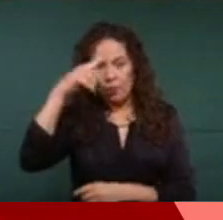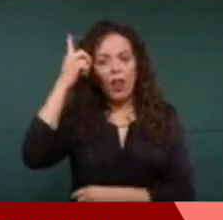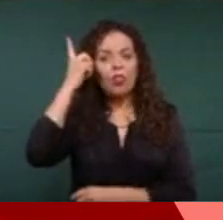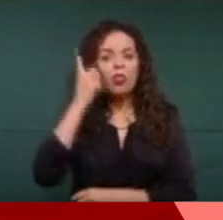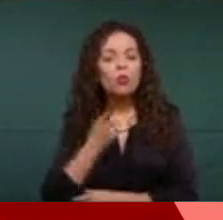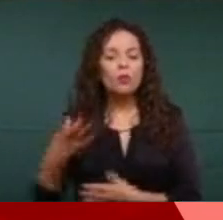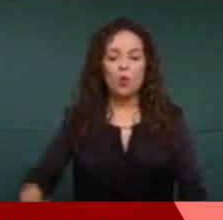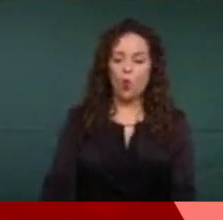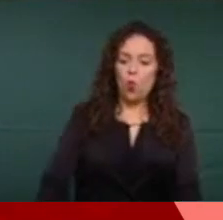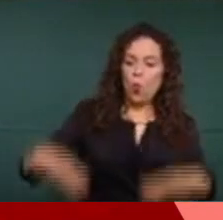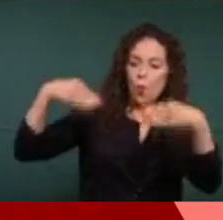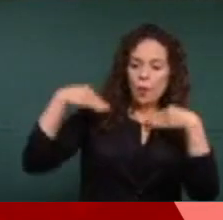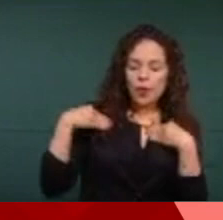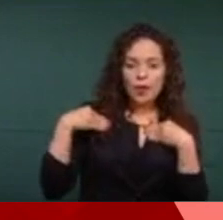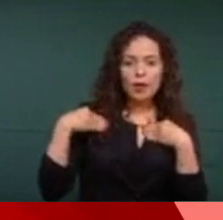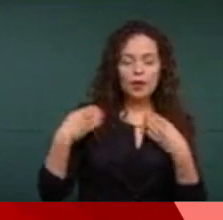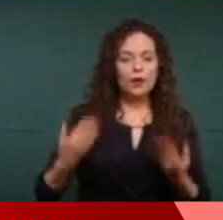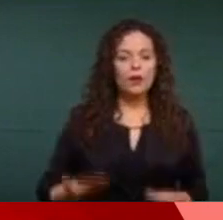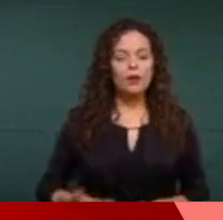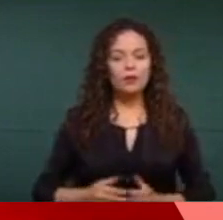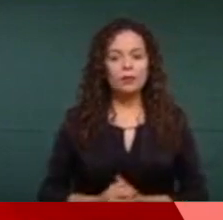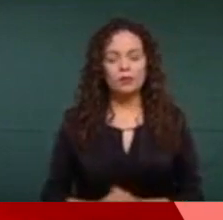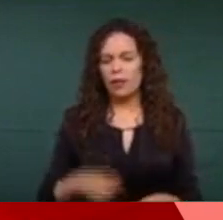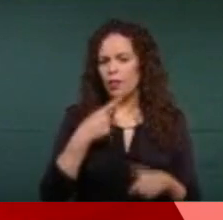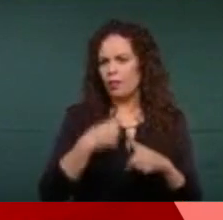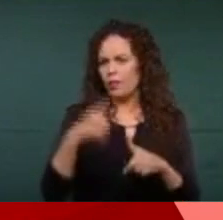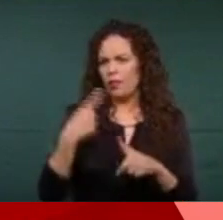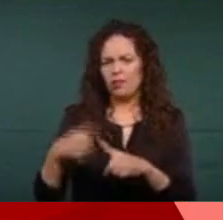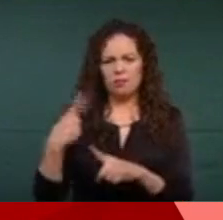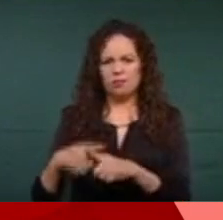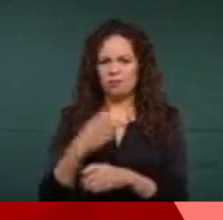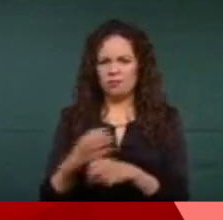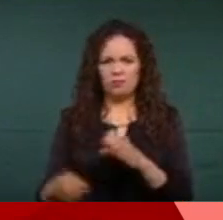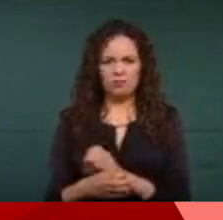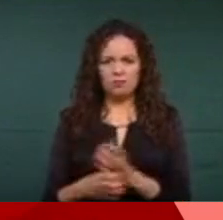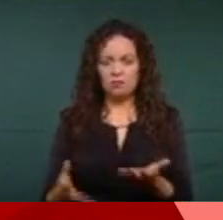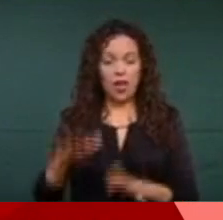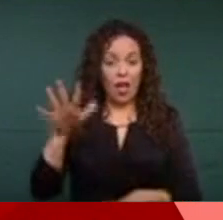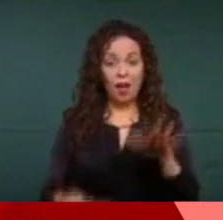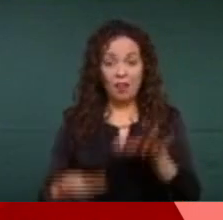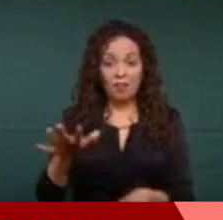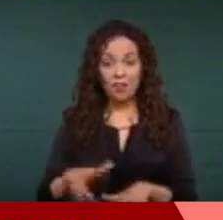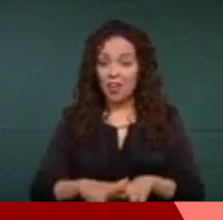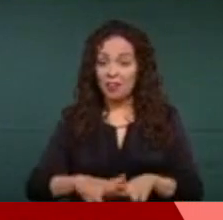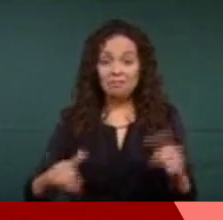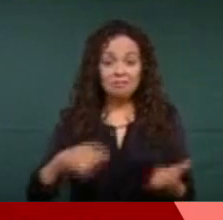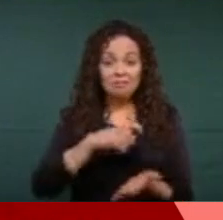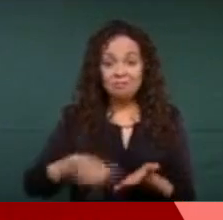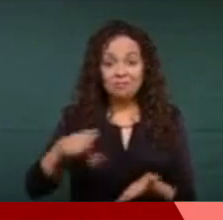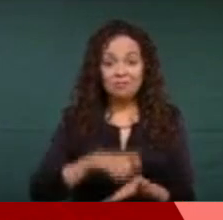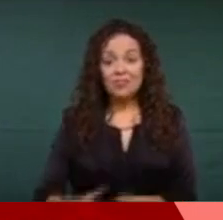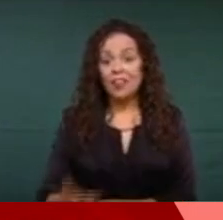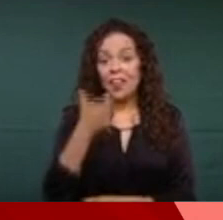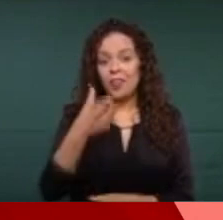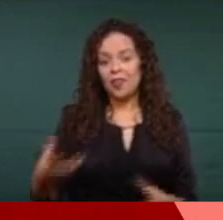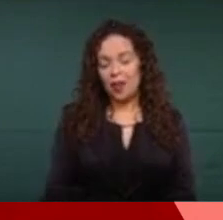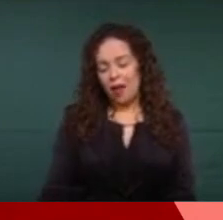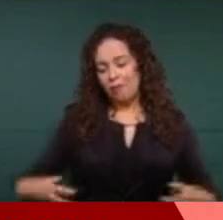muchas veces ni siquiera compraban nada y se robaban el dinero.